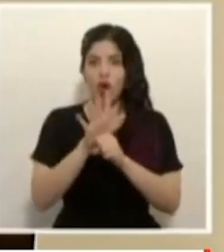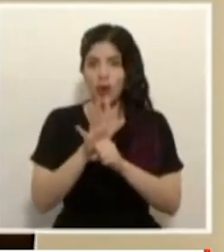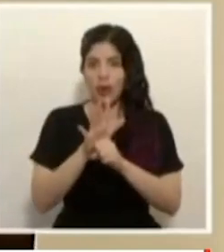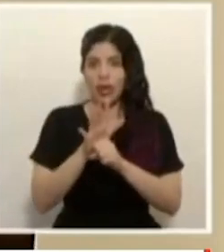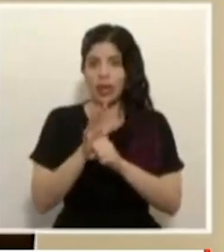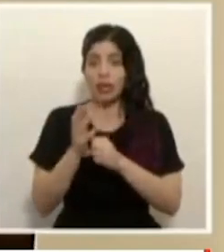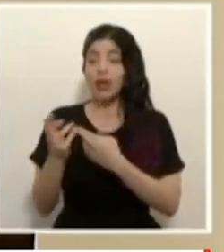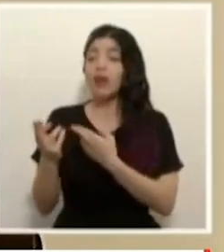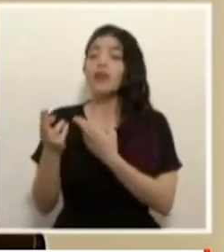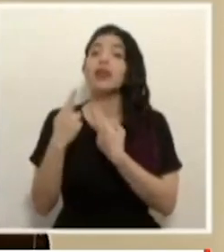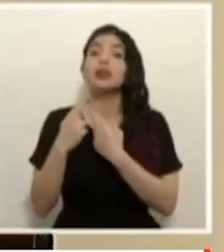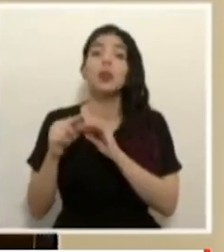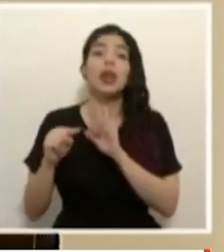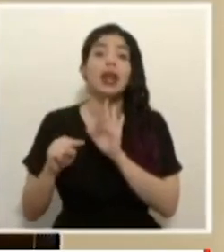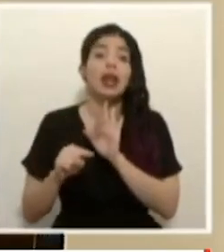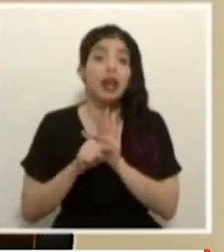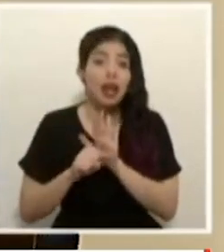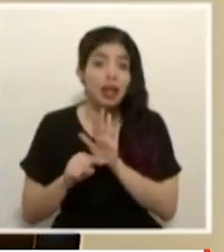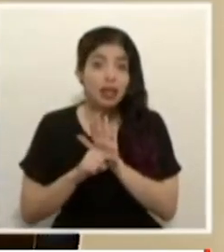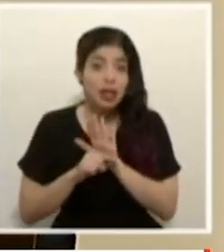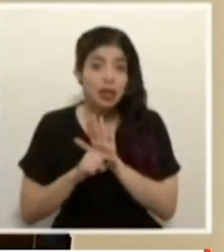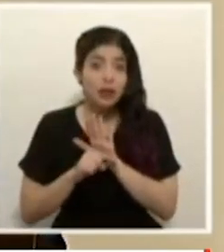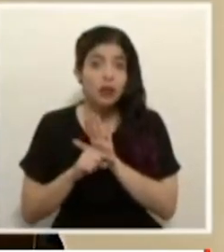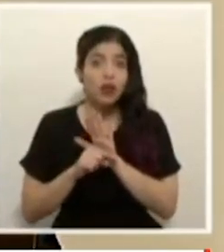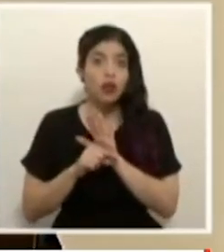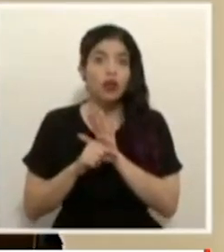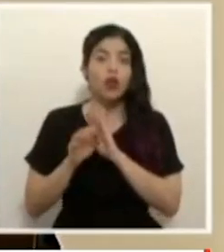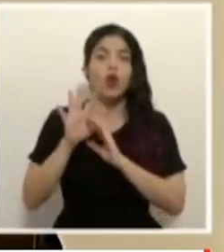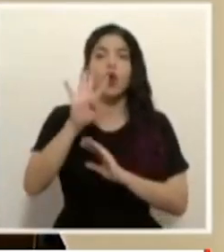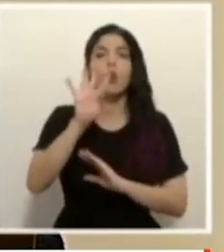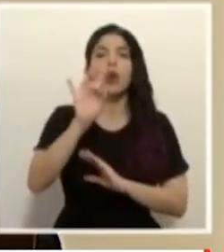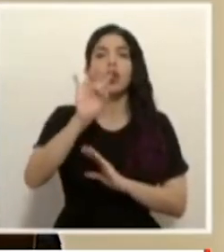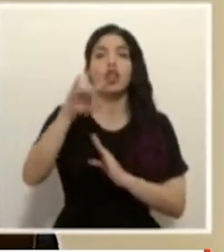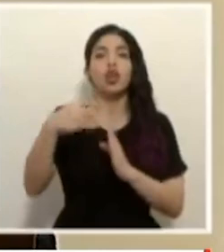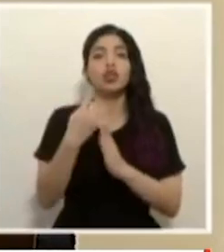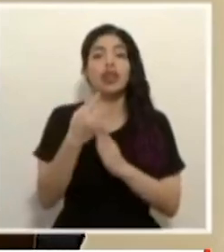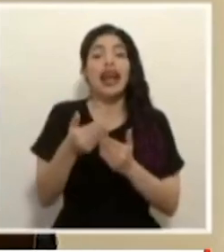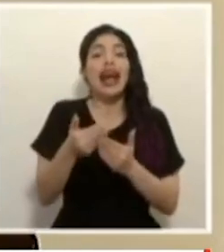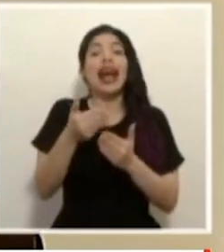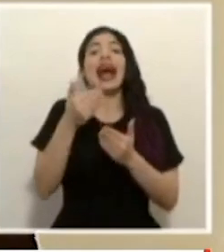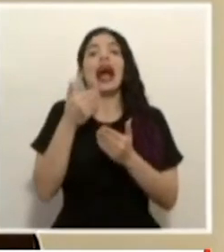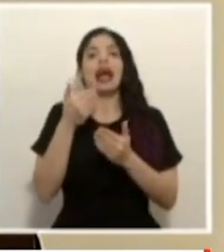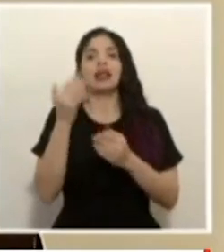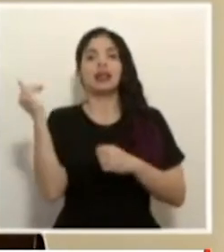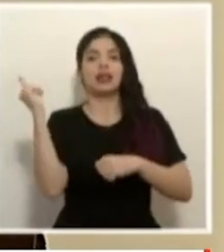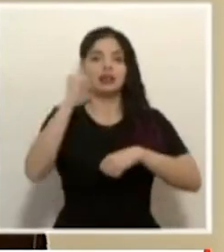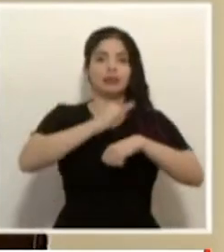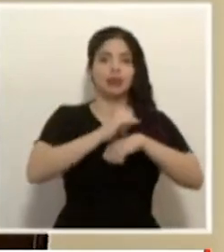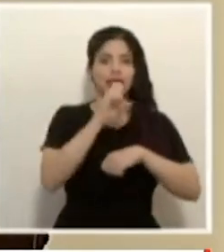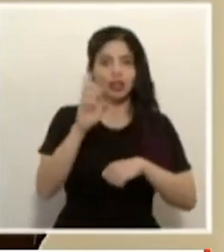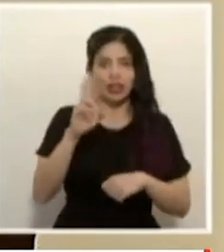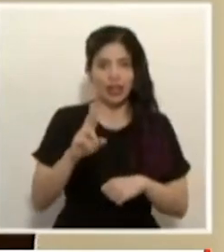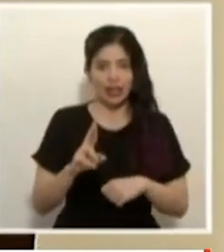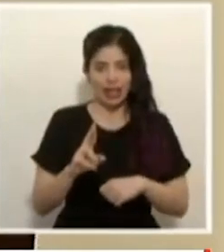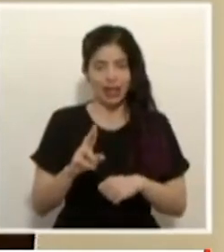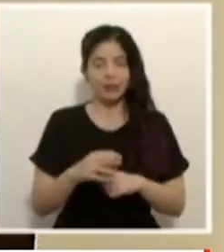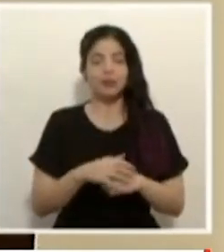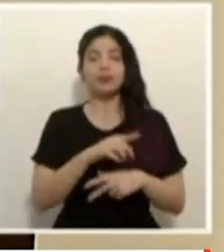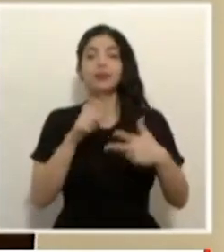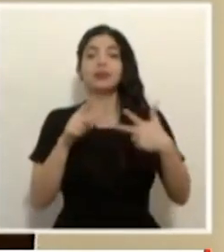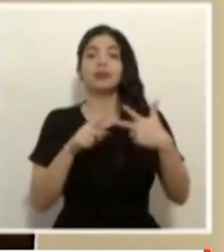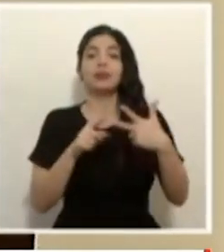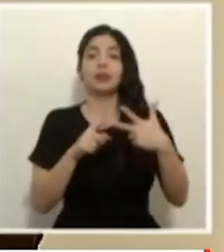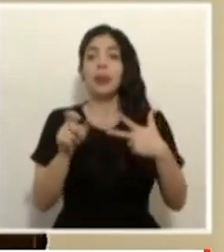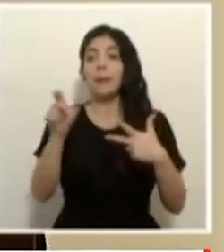obtener un resultado negativo dentro de las 48 horas antes de entrar a Costa Rica. Tercero, esas